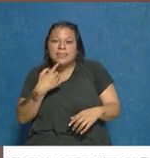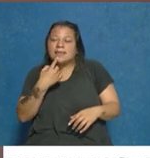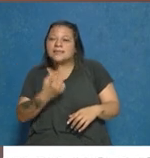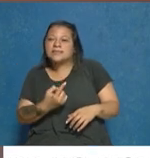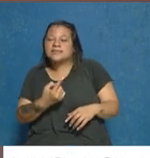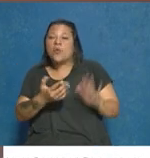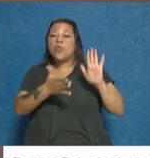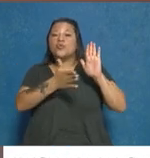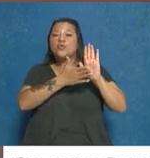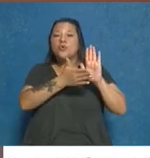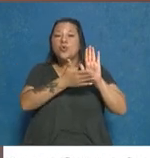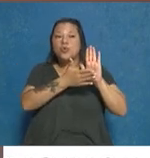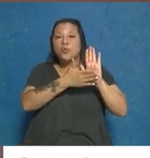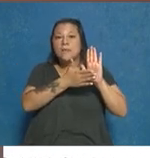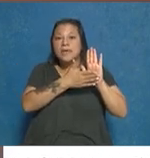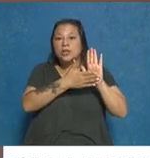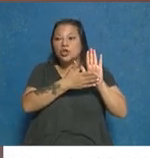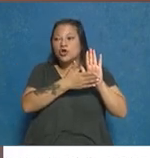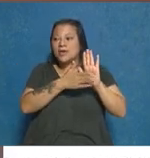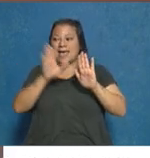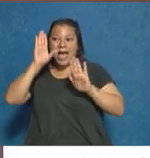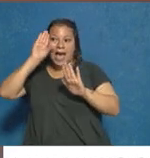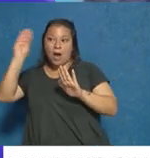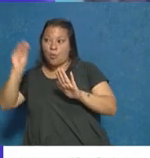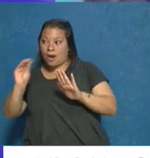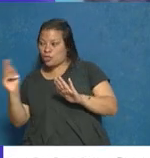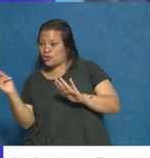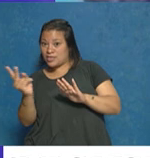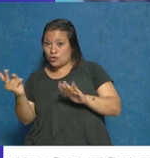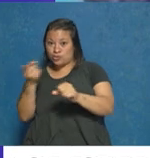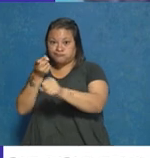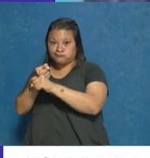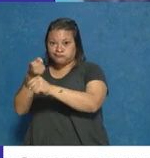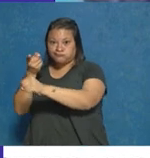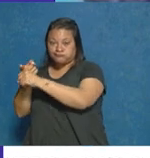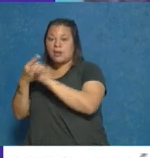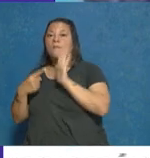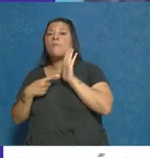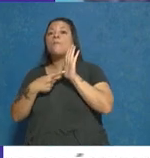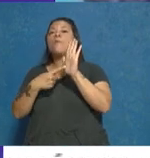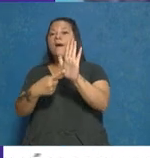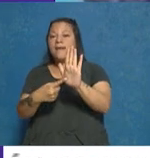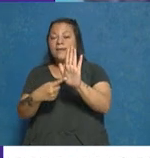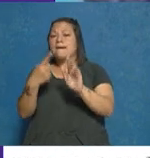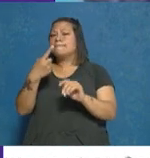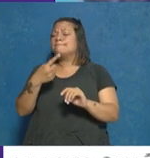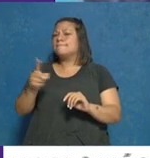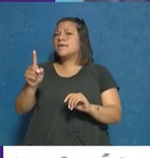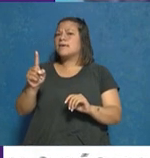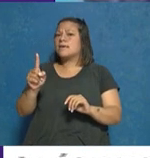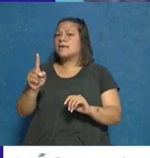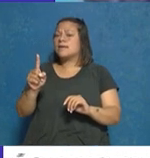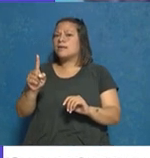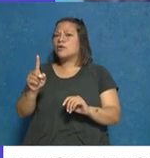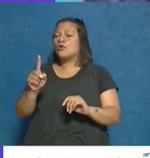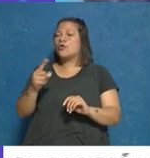documento que hace conocer la defensa de los acusados. Pero aquí hay una cuestión que también, en base a